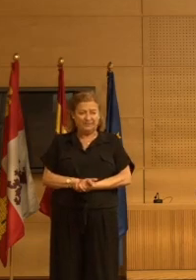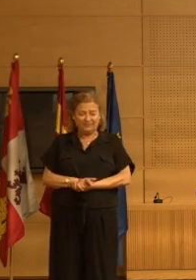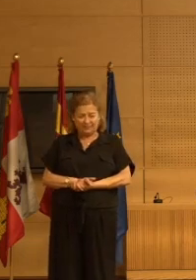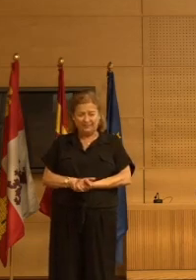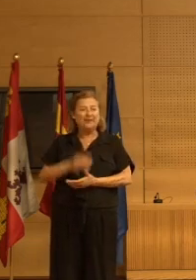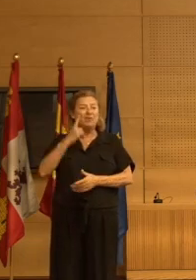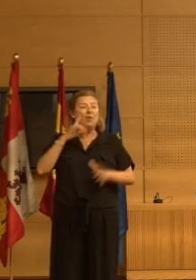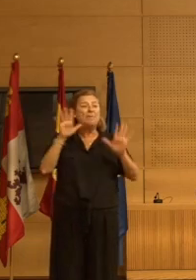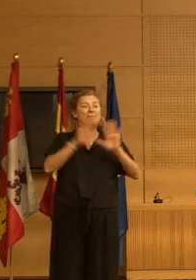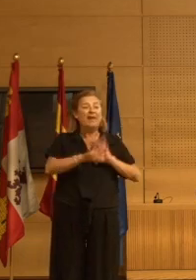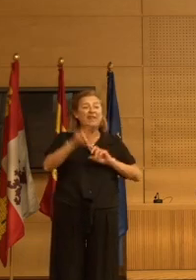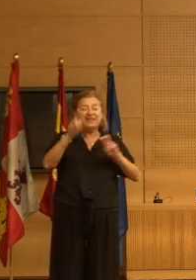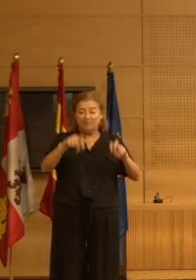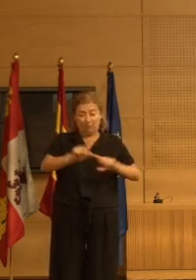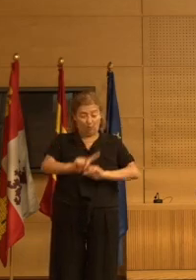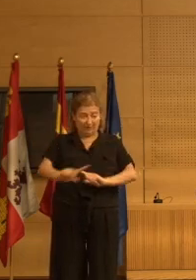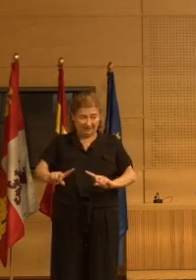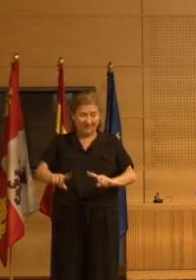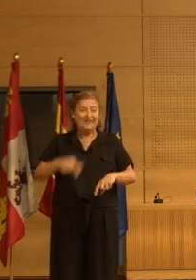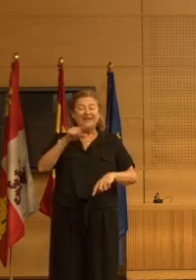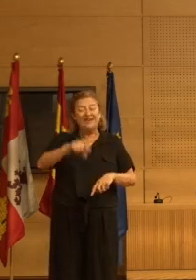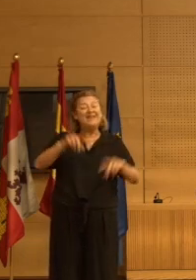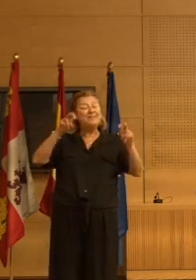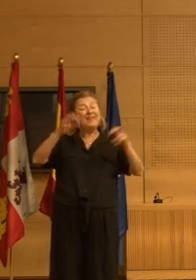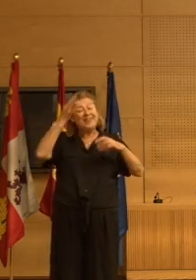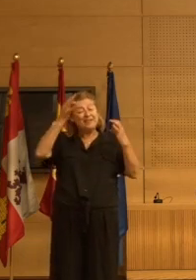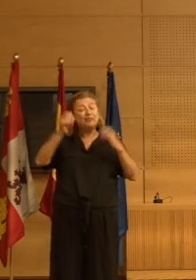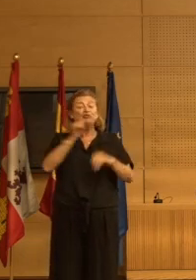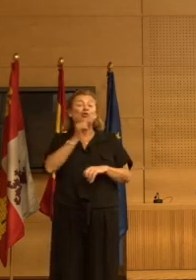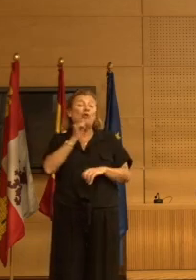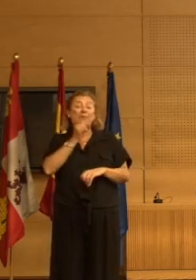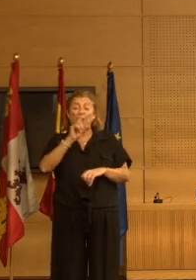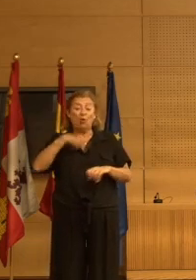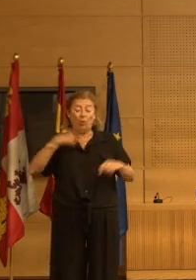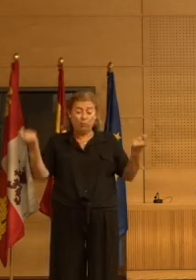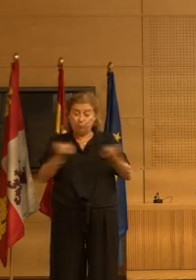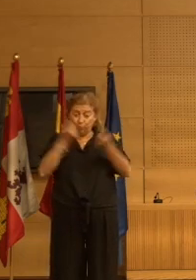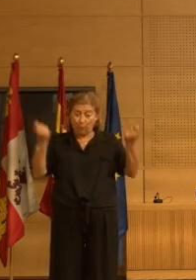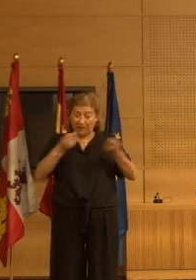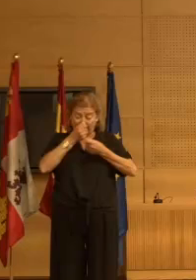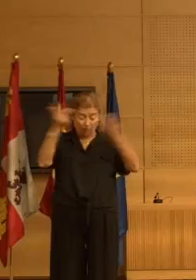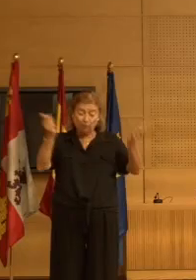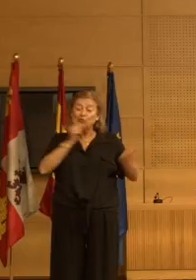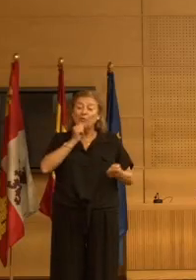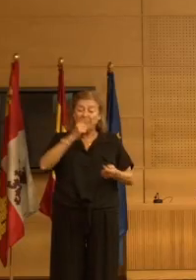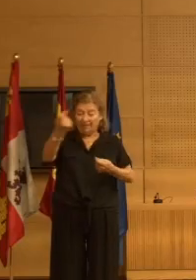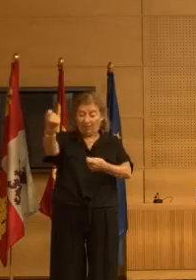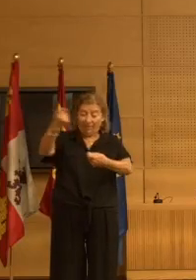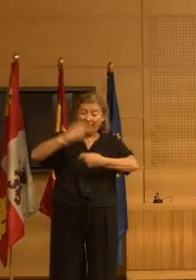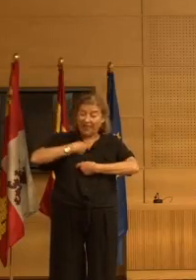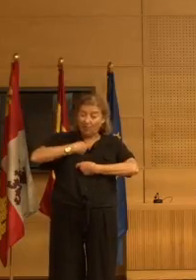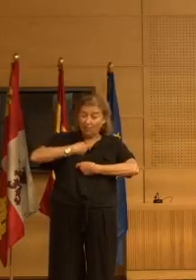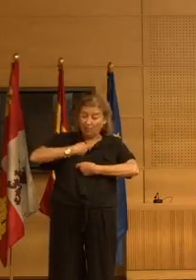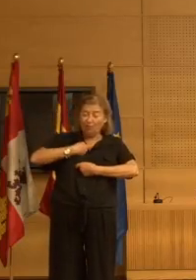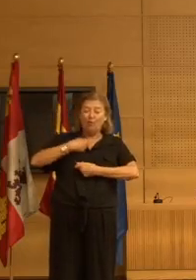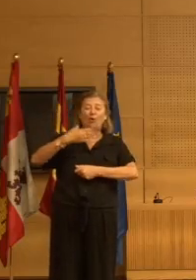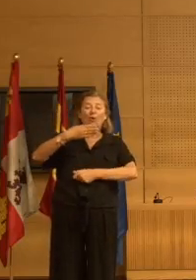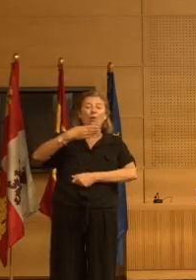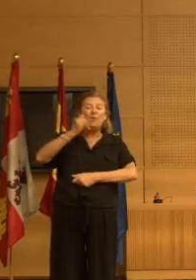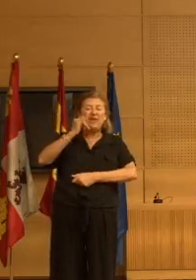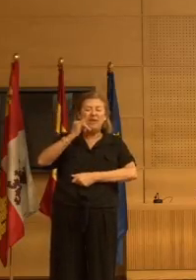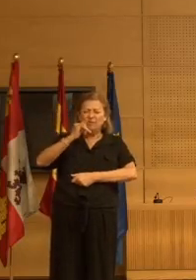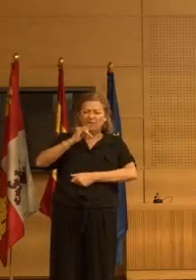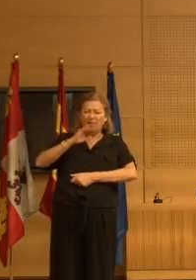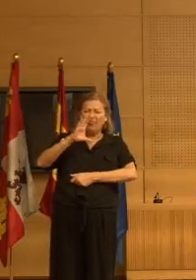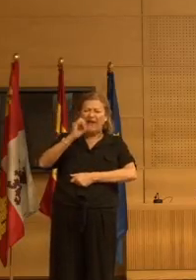Pero parece que no es así la cuestión. Estos son datos que todavía no hemos publicado, estos nos los ha facilitado BIFAP, que es una base